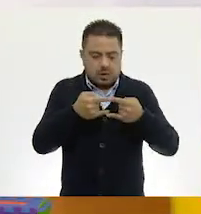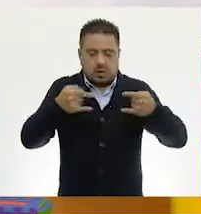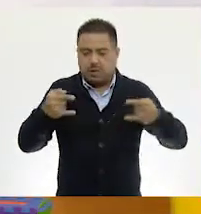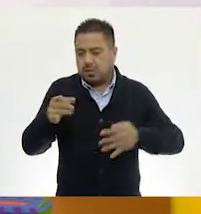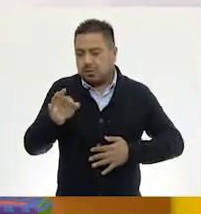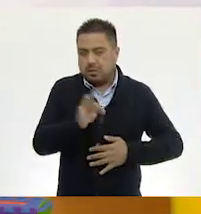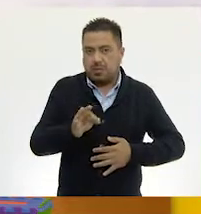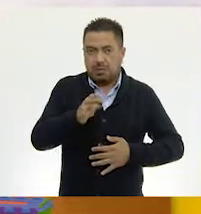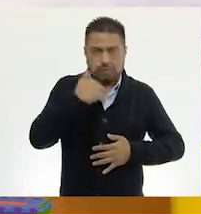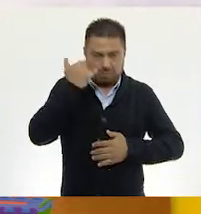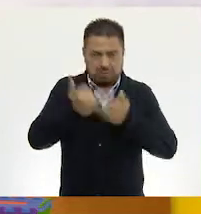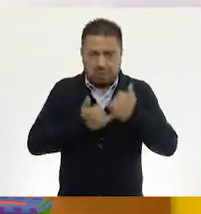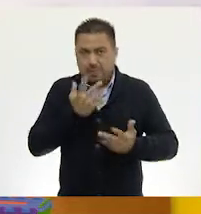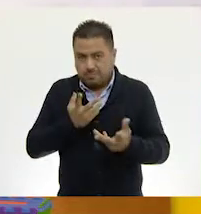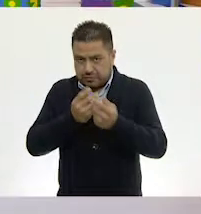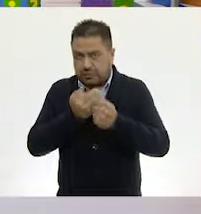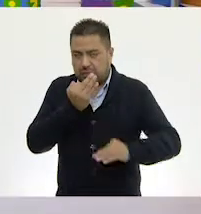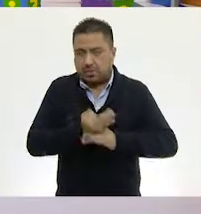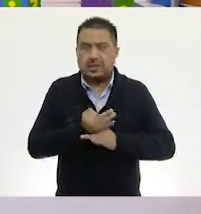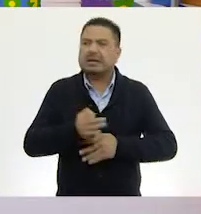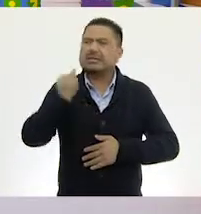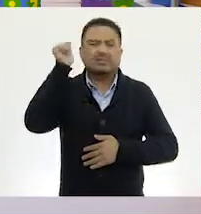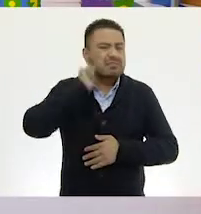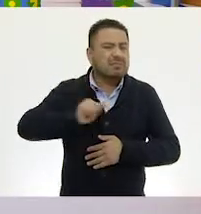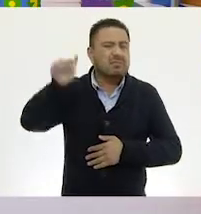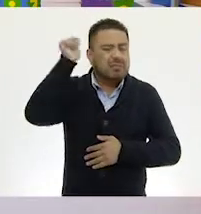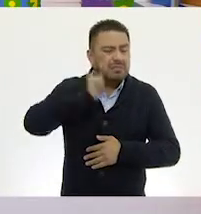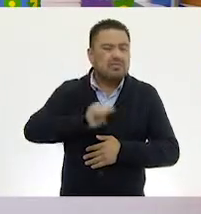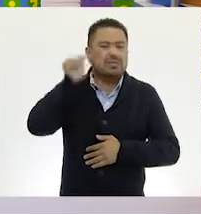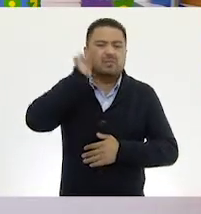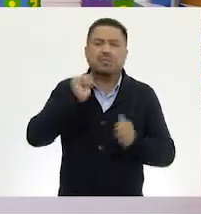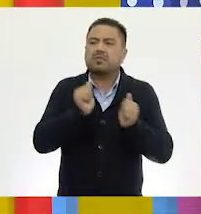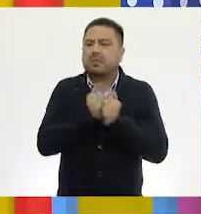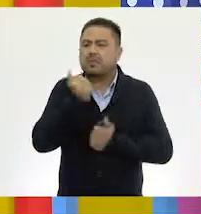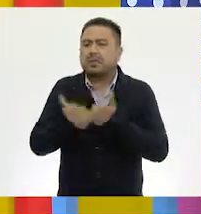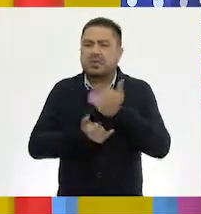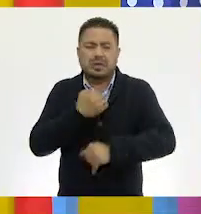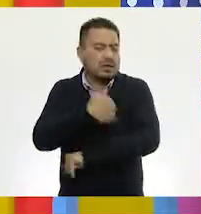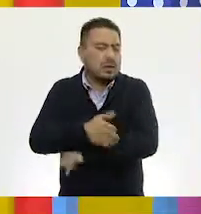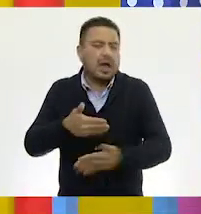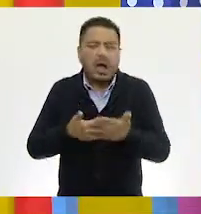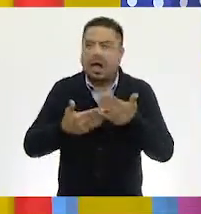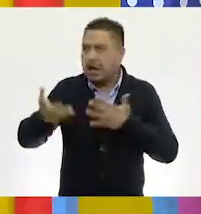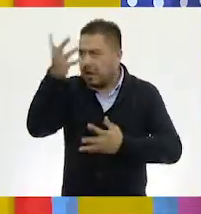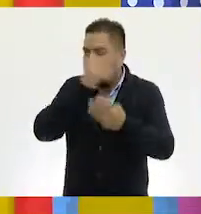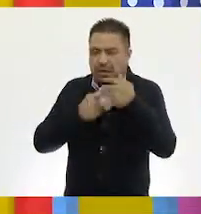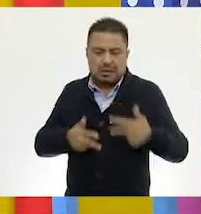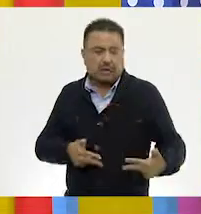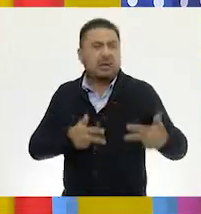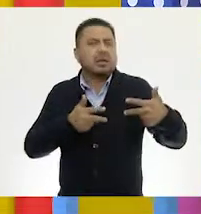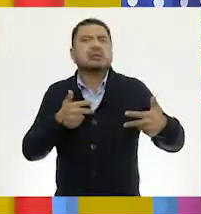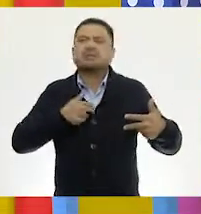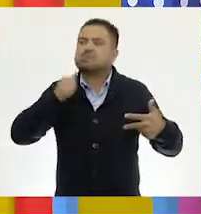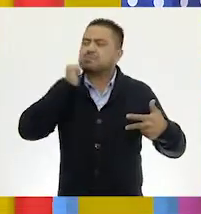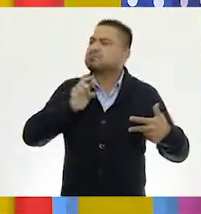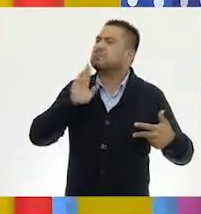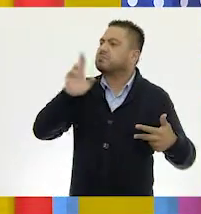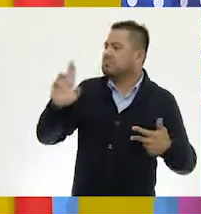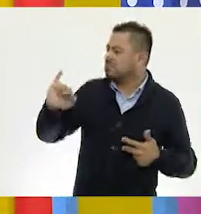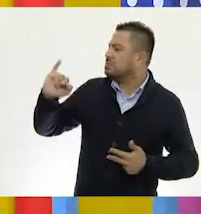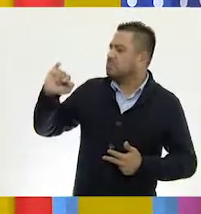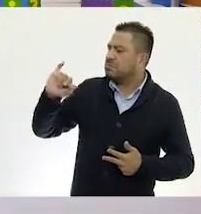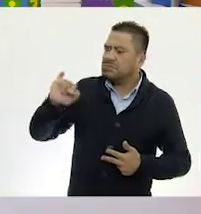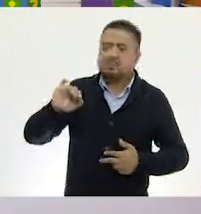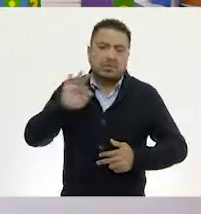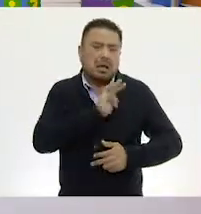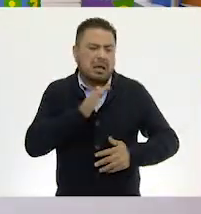y monedas. No sé si quisieras jugar conmigo. Siempre que se trate de jugar mientras estamos aprendiendo a la distancia, yo voy a decir que sí, vamos a jugar.